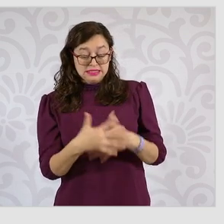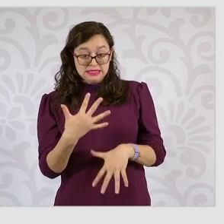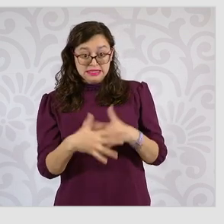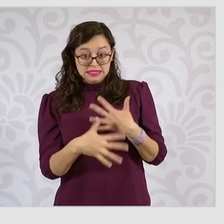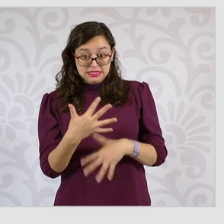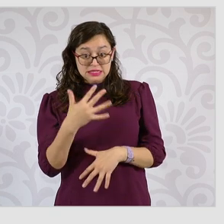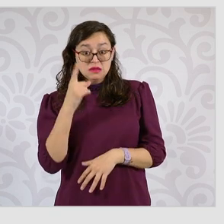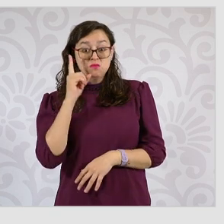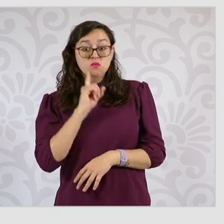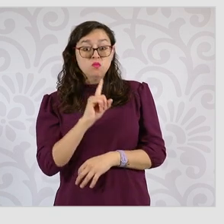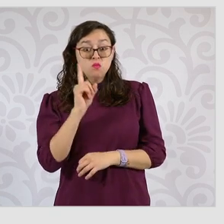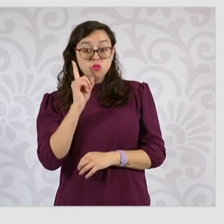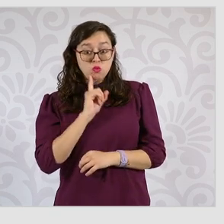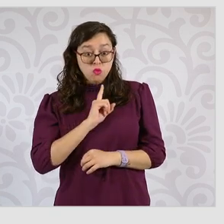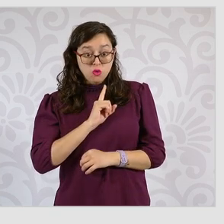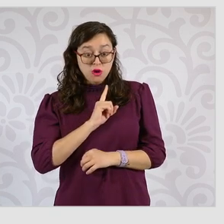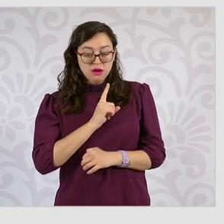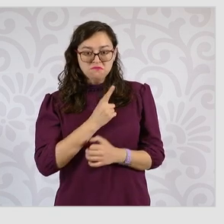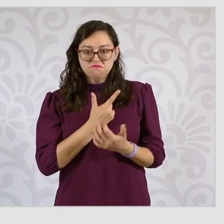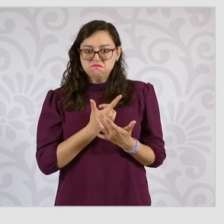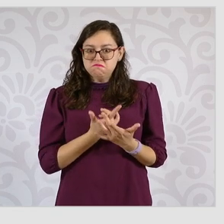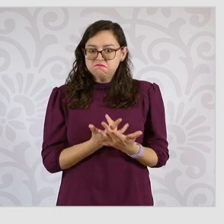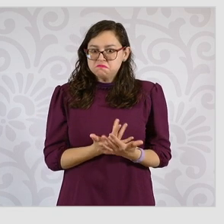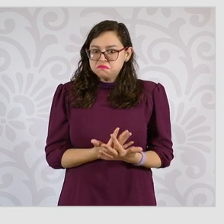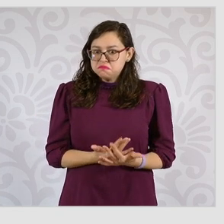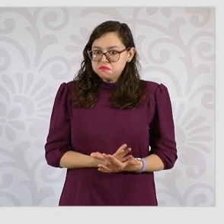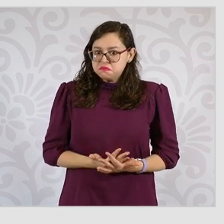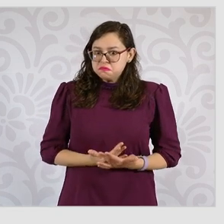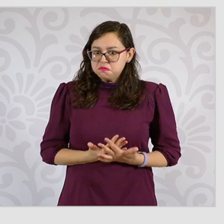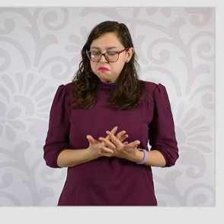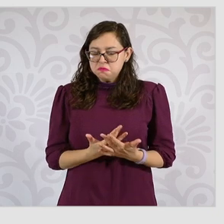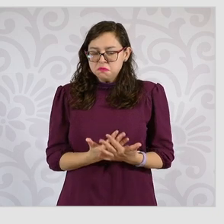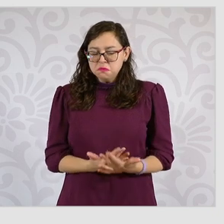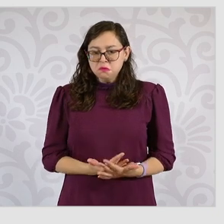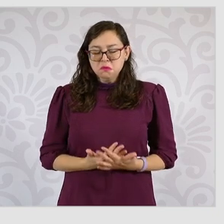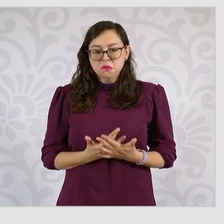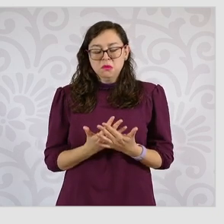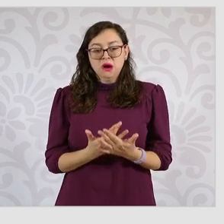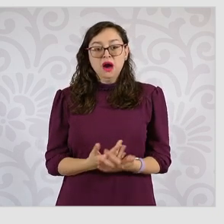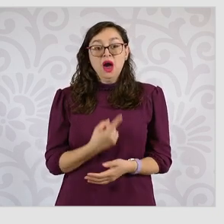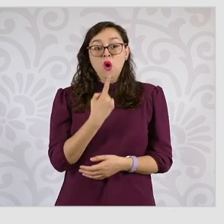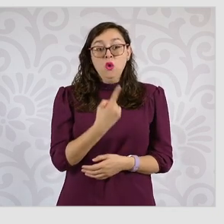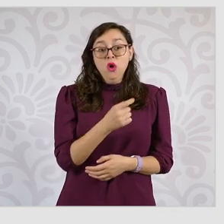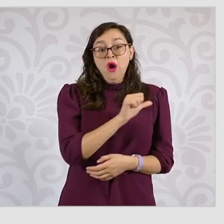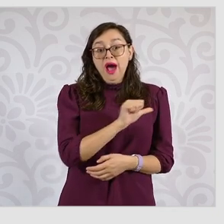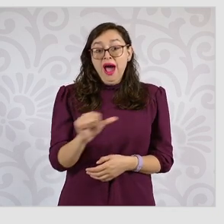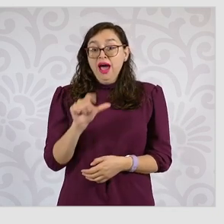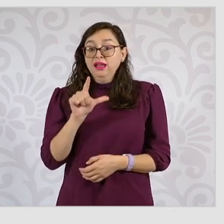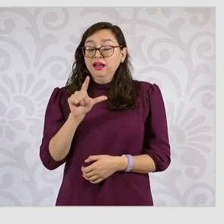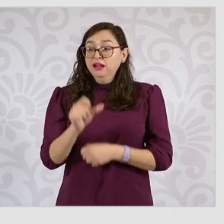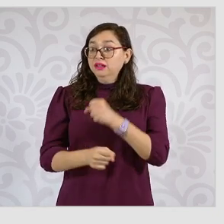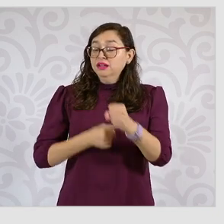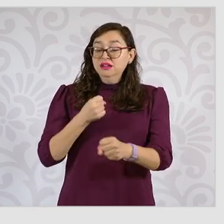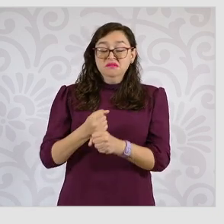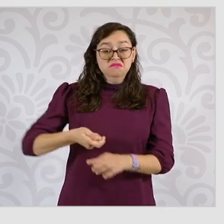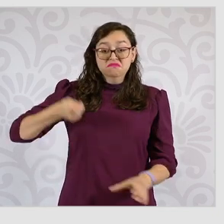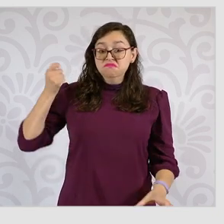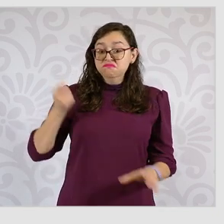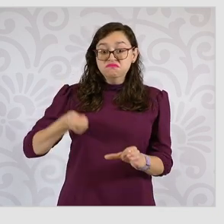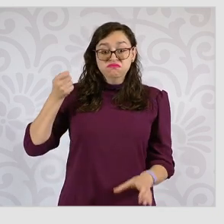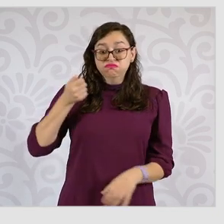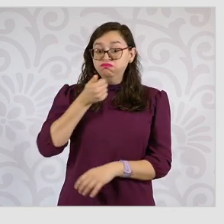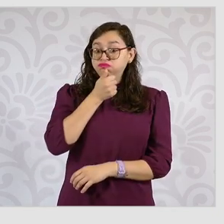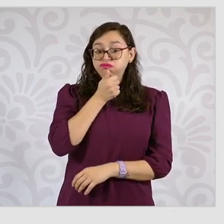libertad mujeres han esperado entre un año y 17 años para una sentencia,